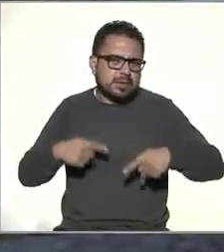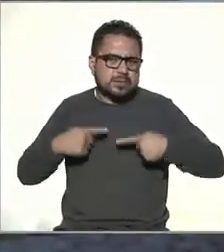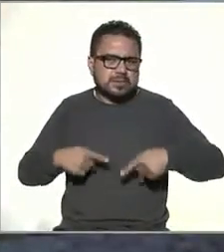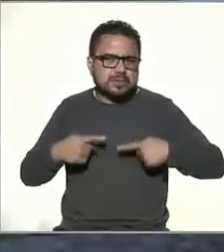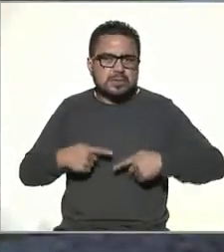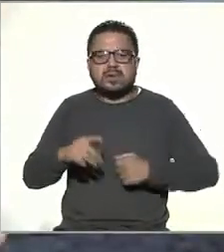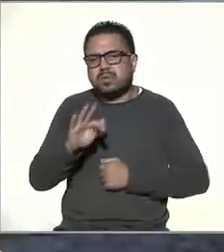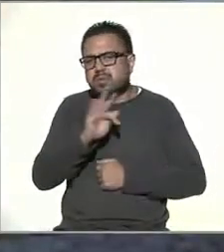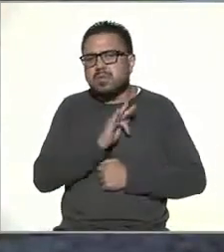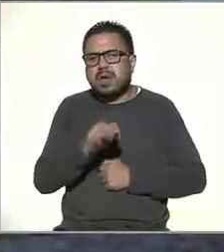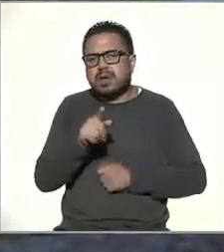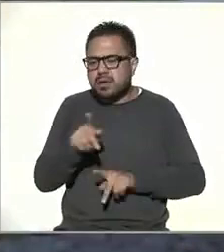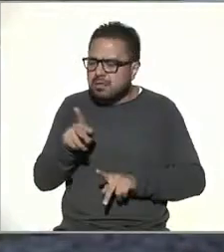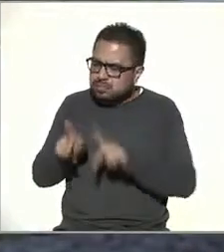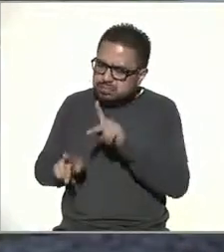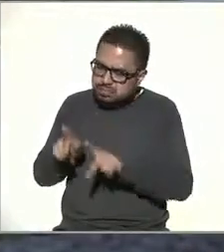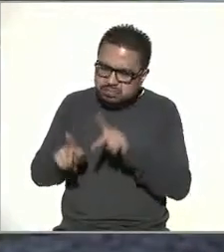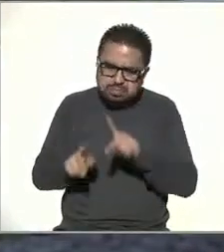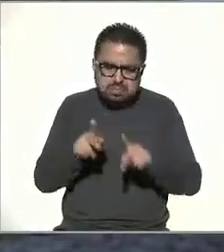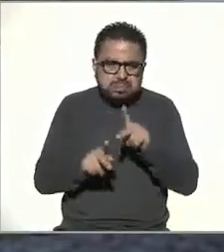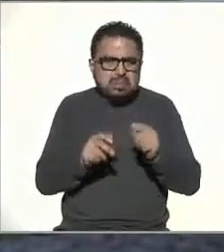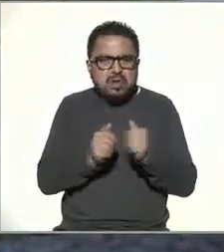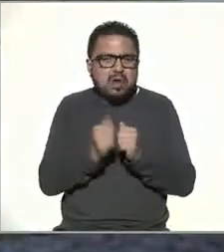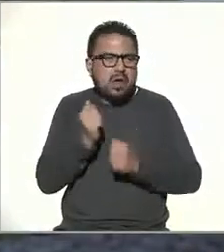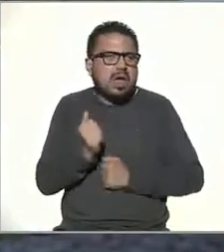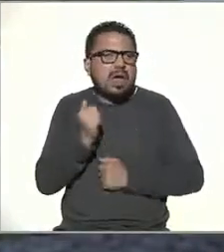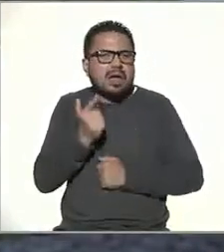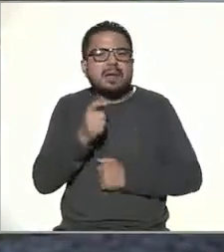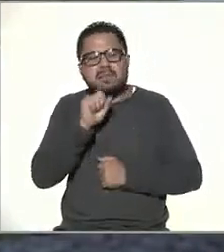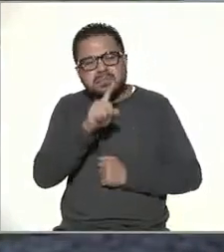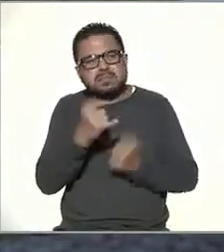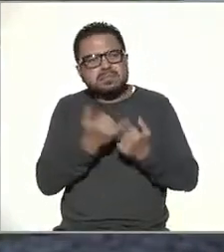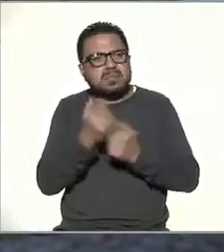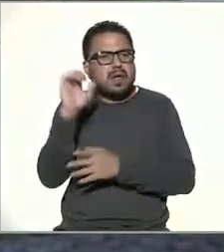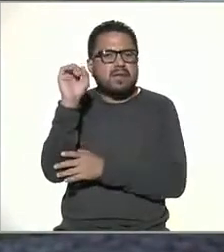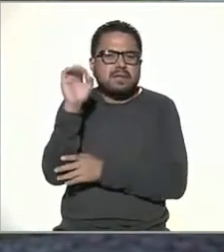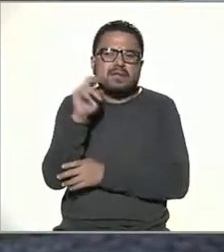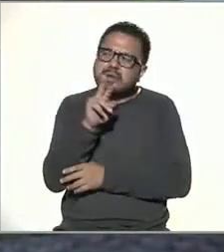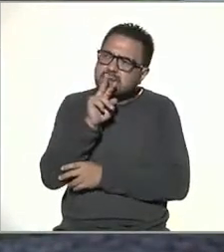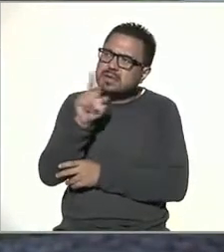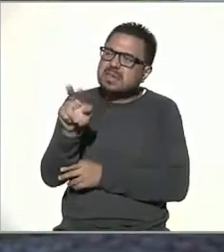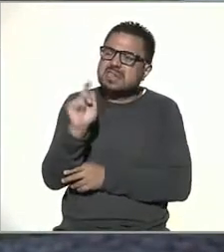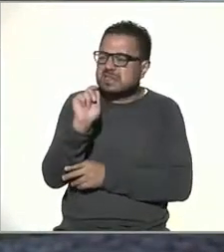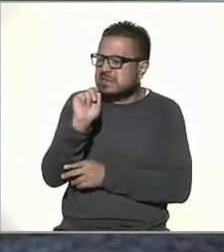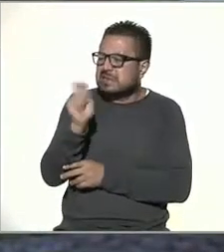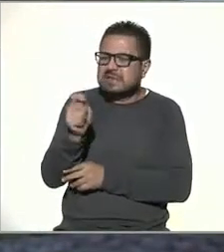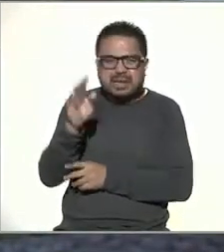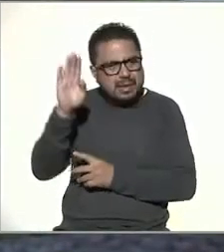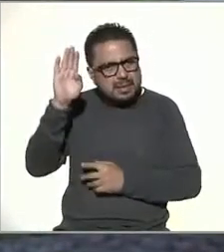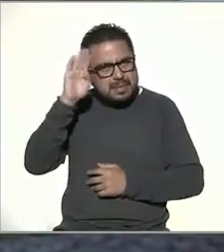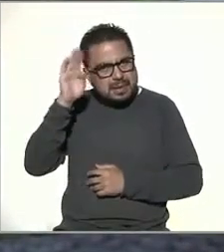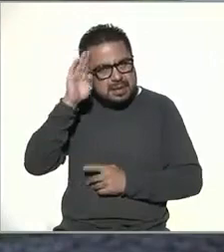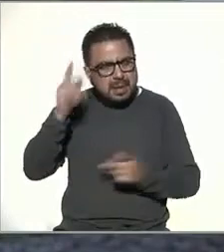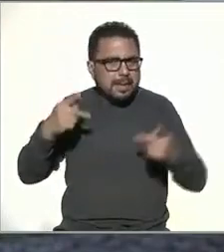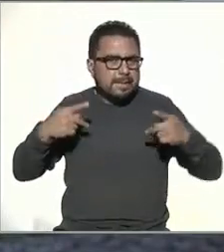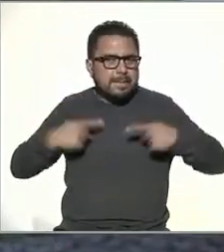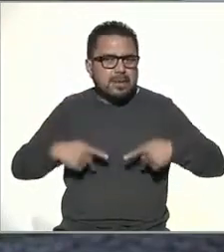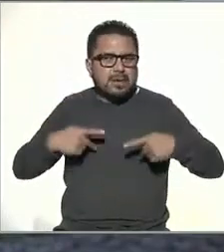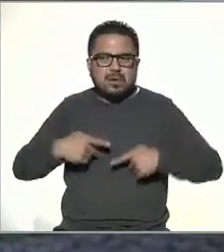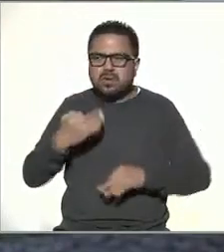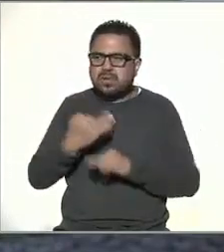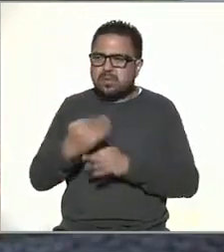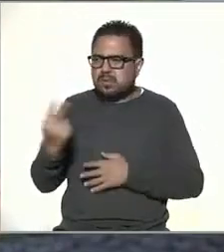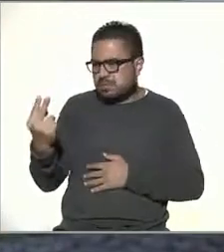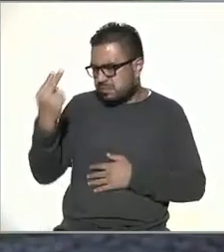Entonces, puedes estar platicando con alguien o platicando tú mismo y transmitiendo y estar viendo qué es lo que piensa el público que te está